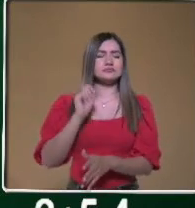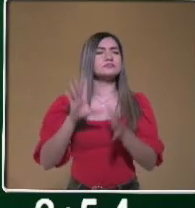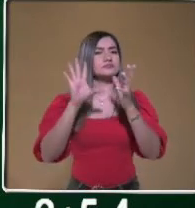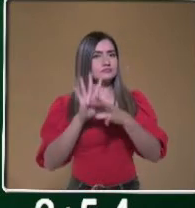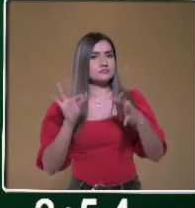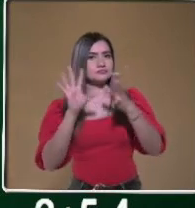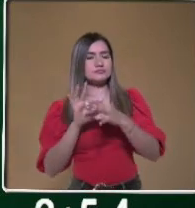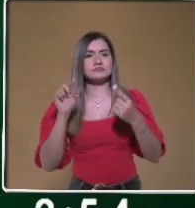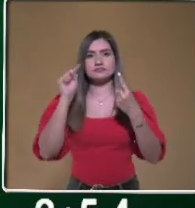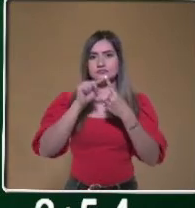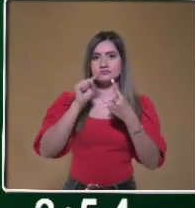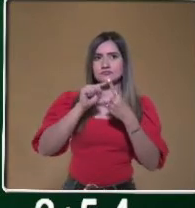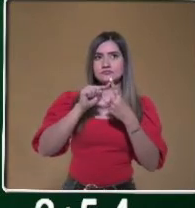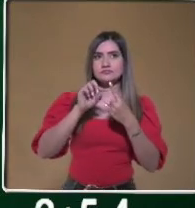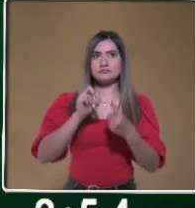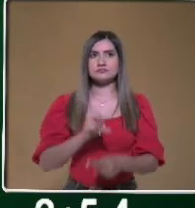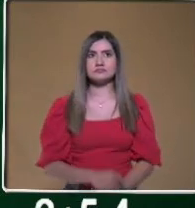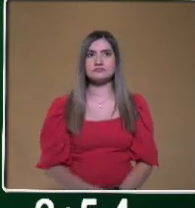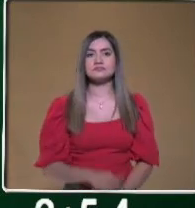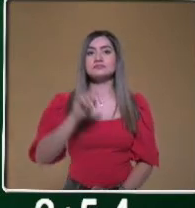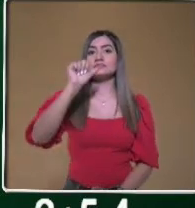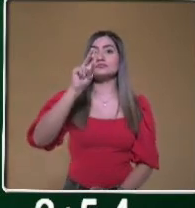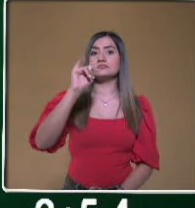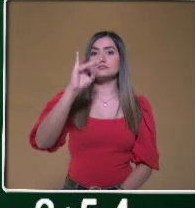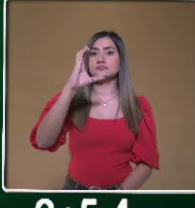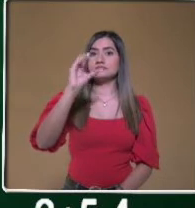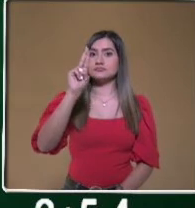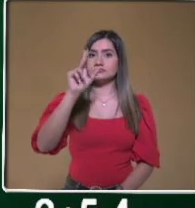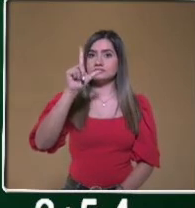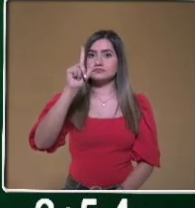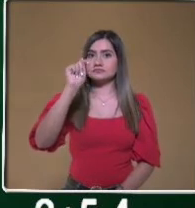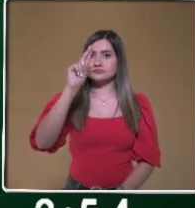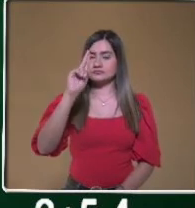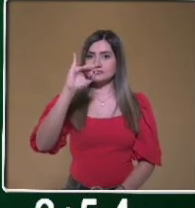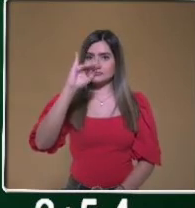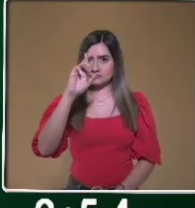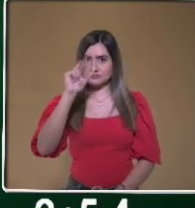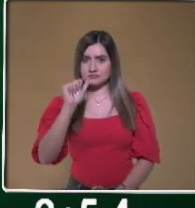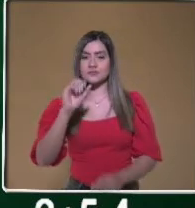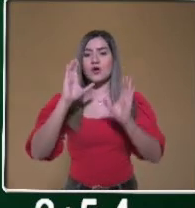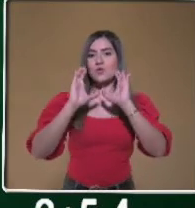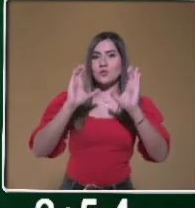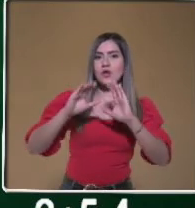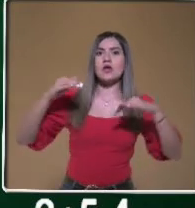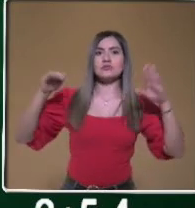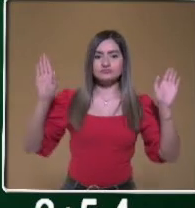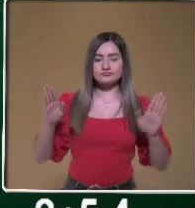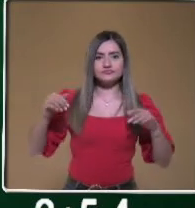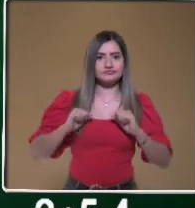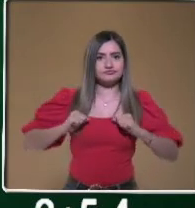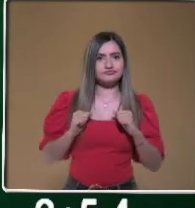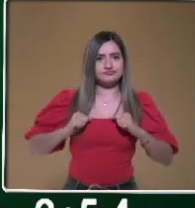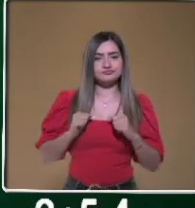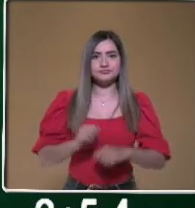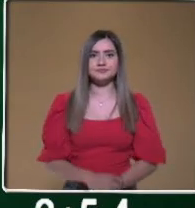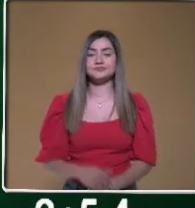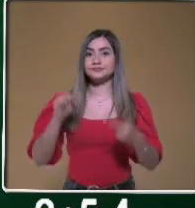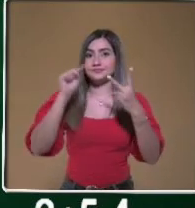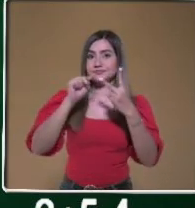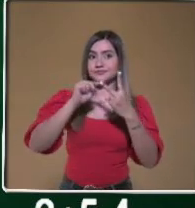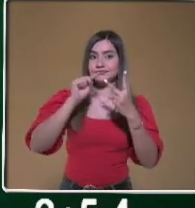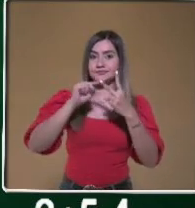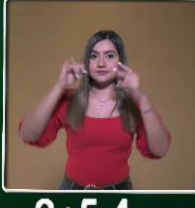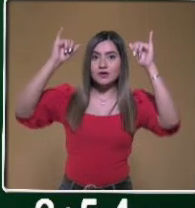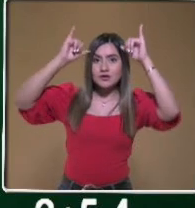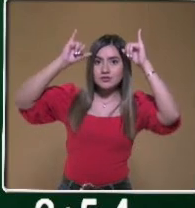lo que es avicultura, que es la cría de aves. Tenemos también el ganado bovino,